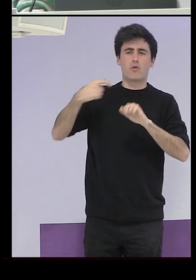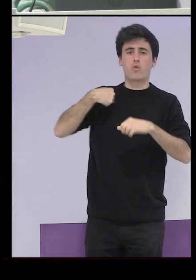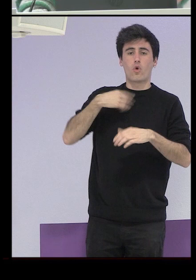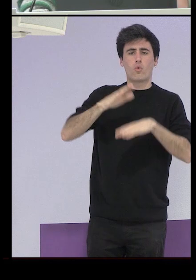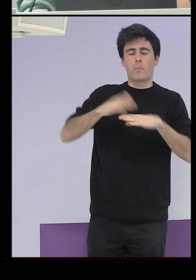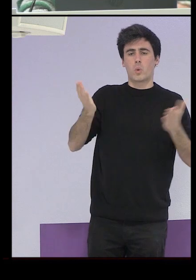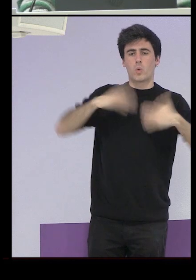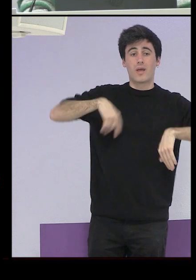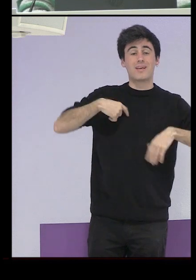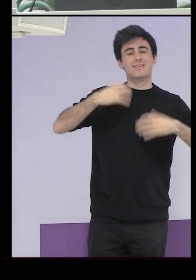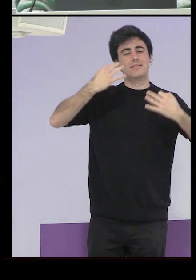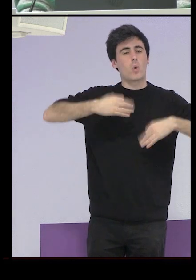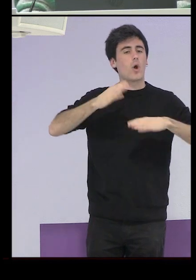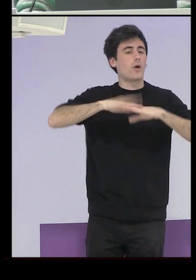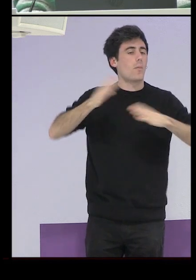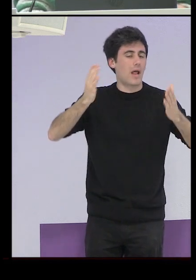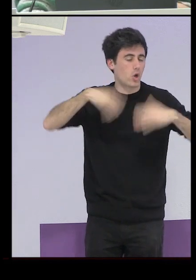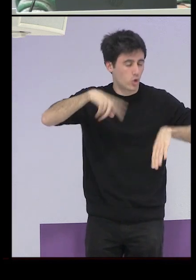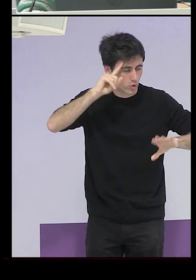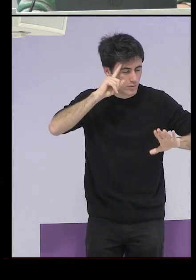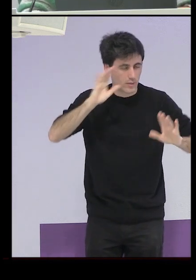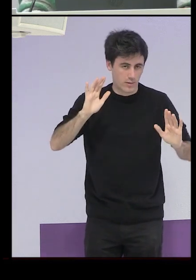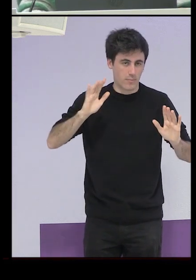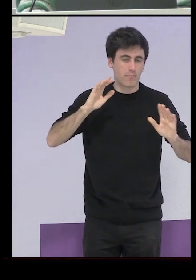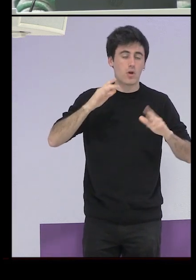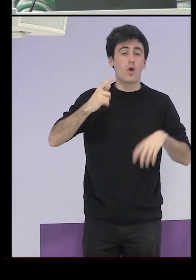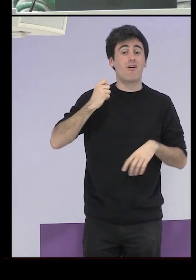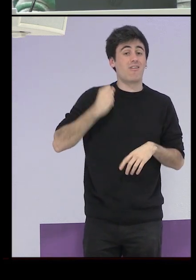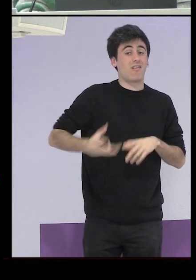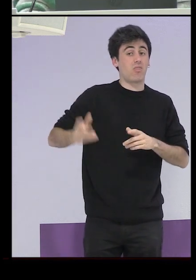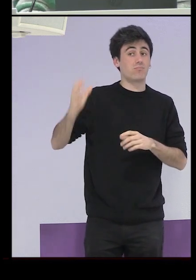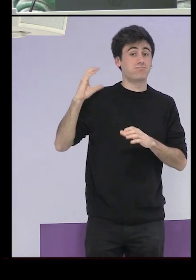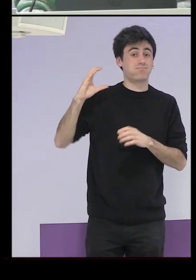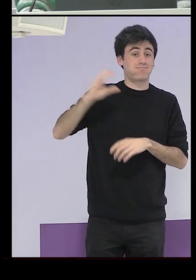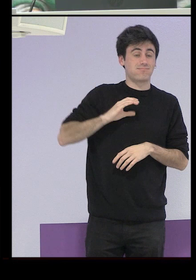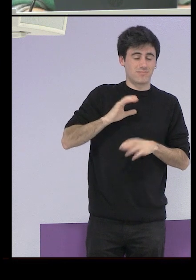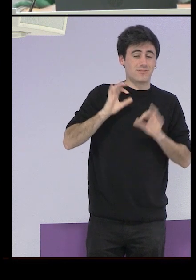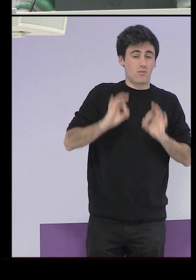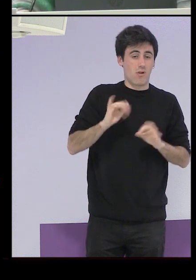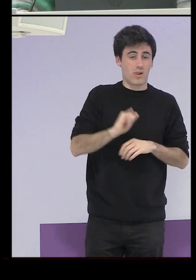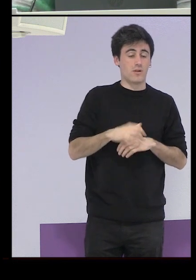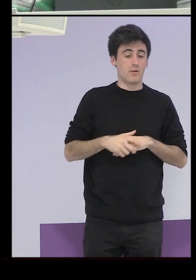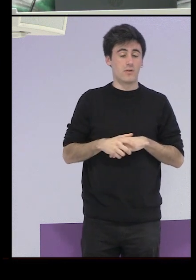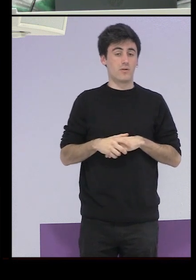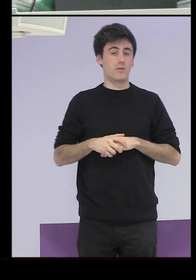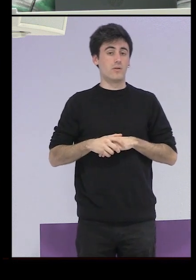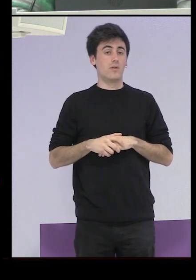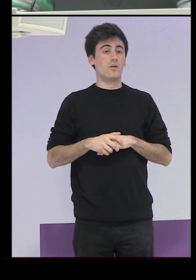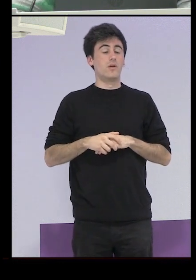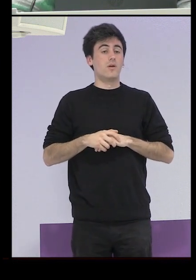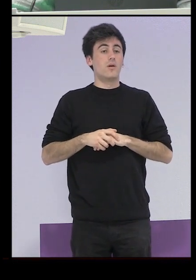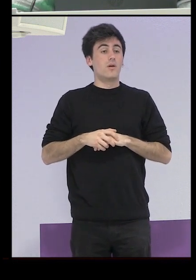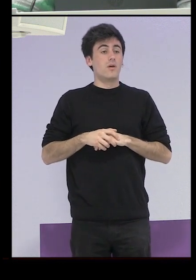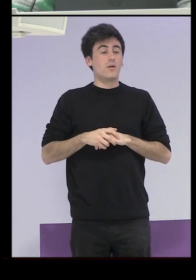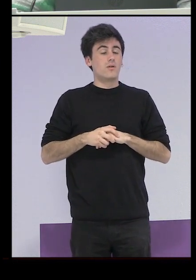pero seguro que alguna riqueza que no le corresponde y que la ha hecho llegar hasta ahí, acarrea. En esta idea de que las mujeres